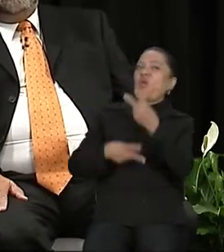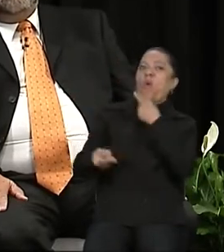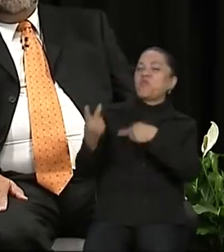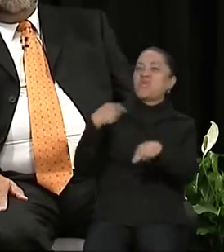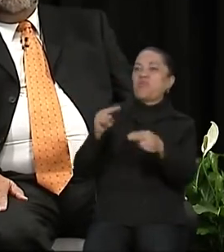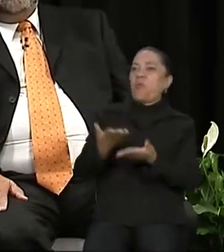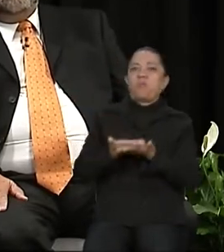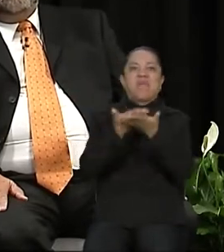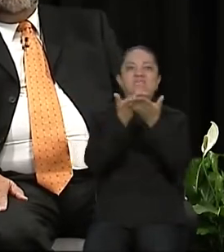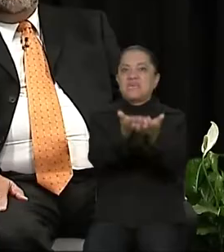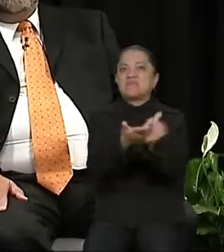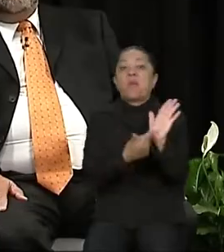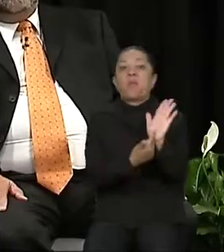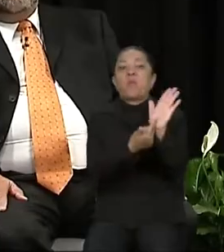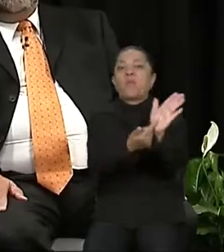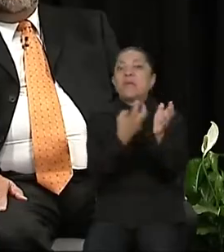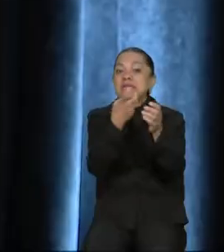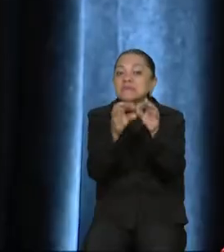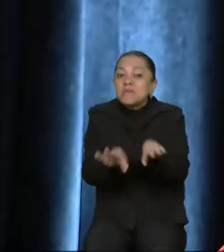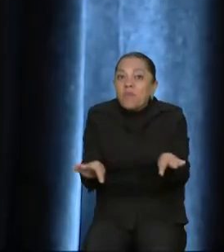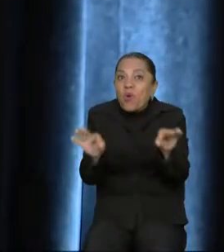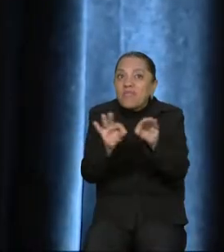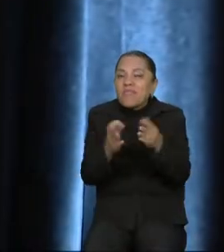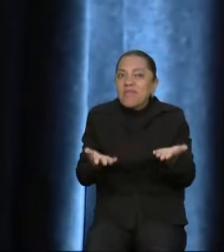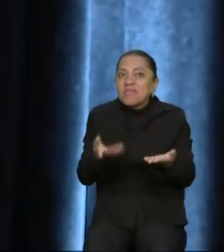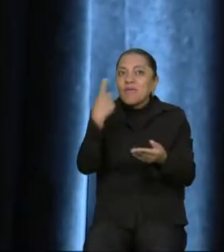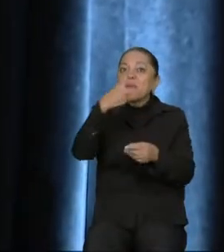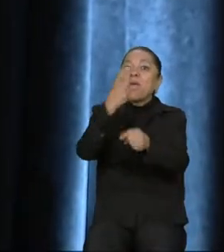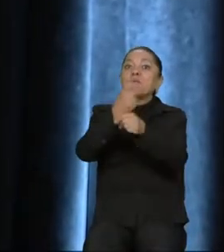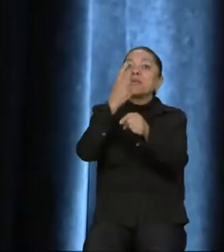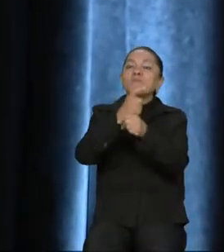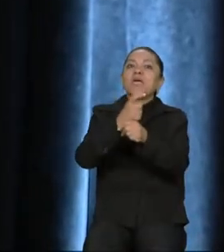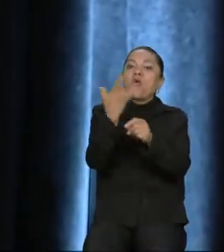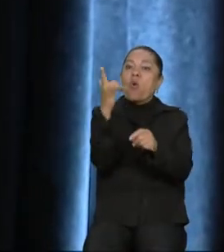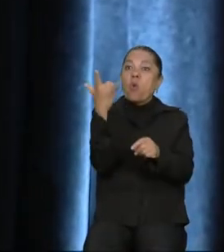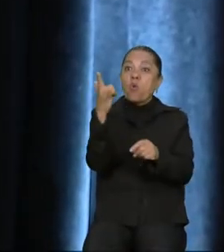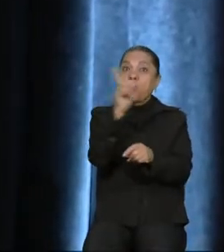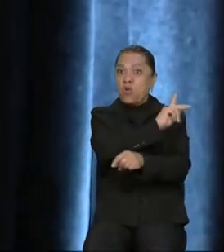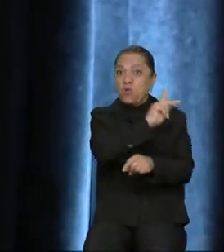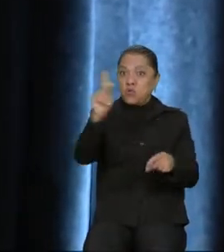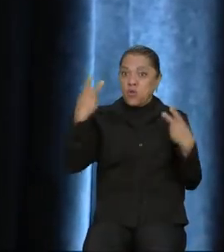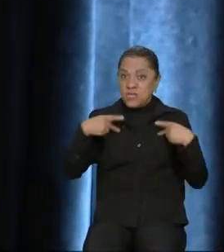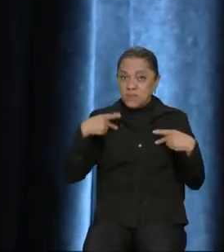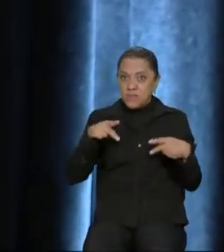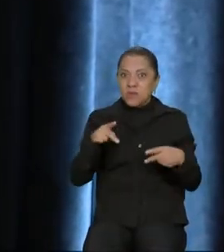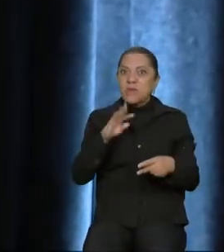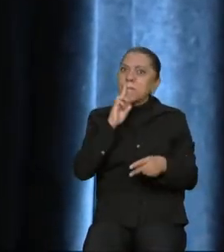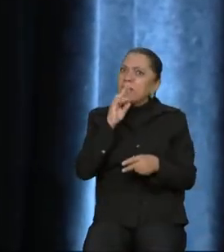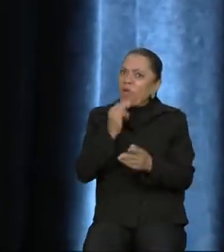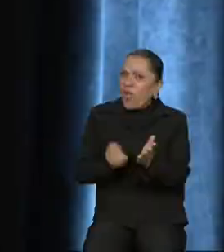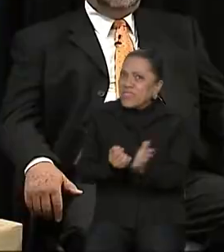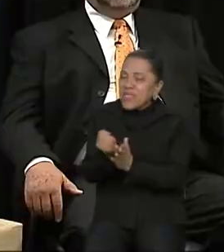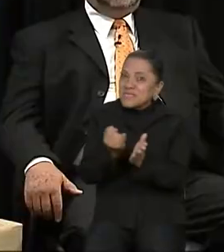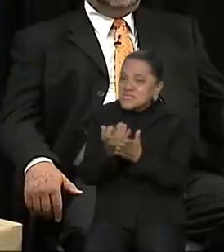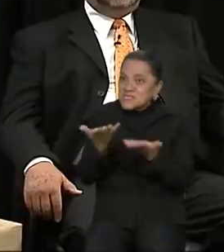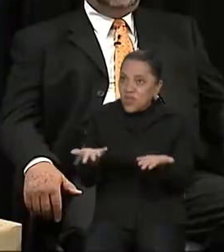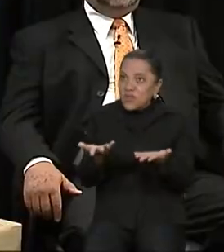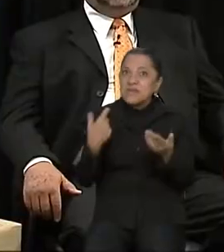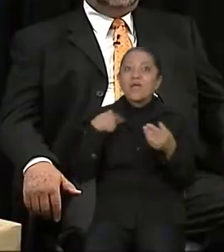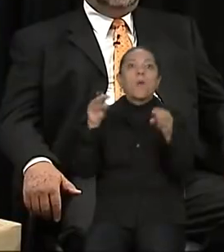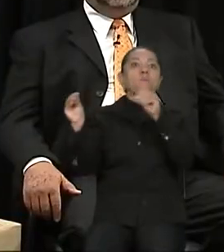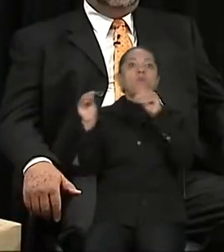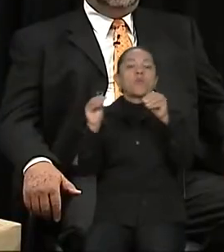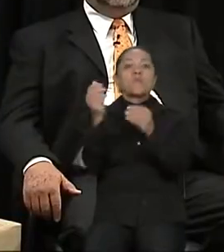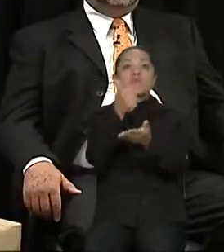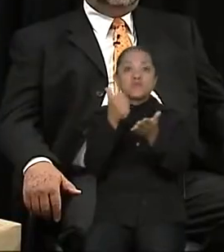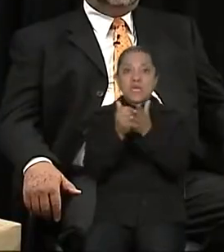que son fundamentales para que el primero de julio los ciudadanos tomen la mejor decisión. En Movimiento Ciudadano hemos construido